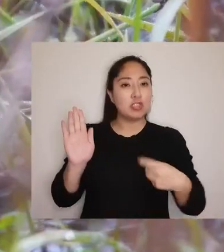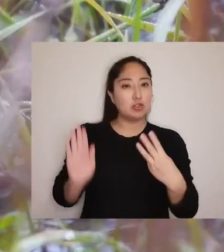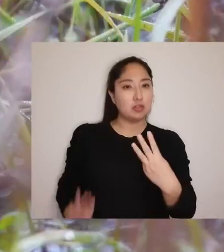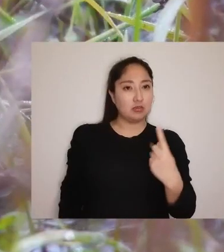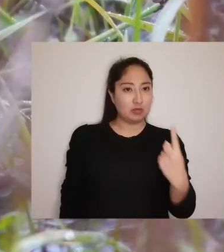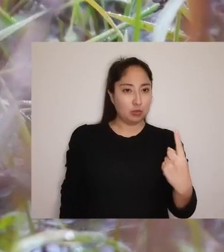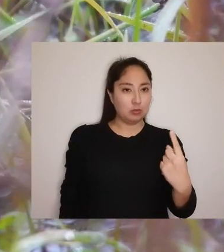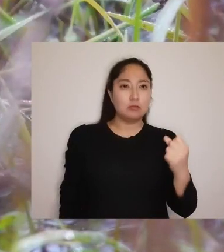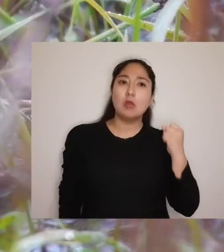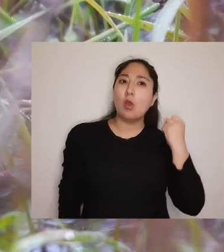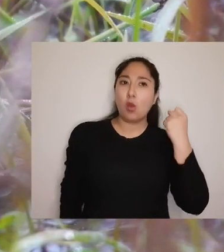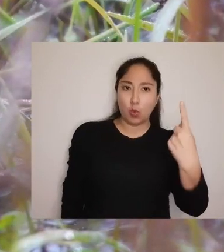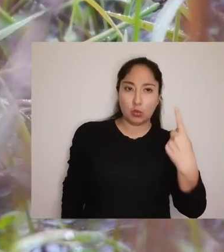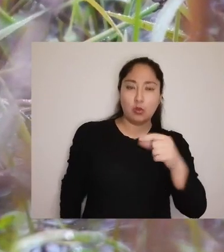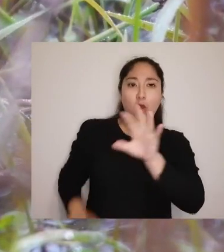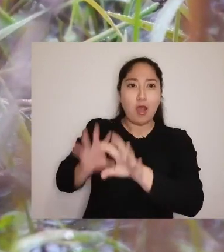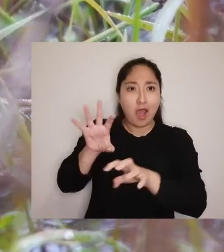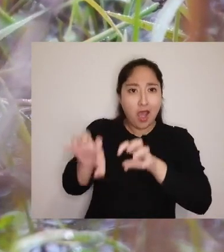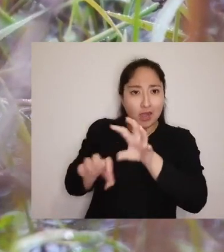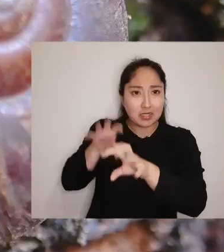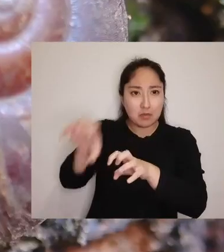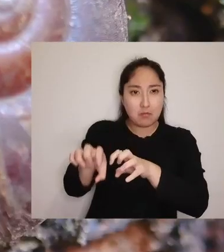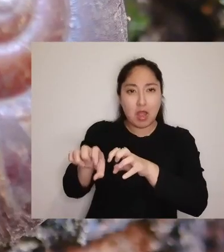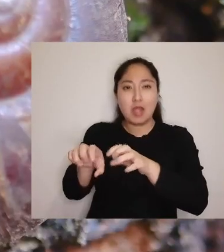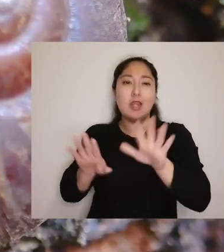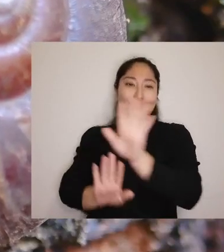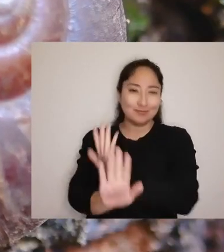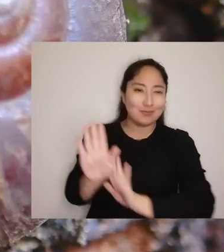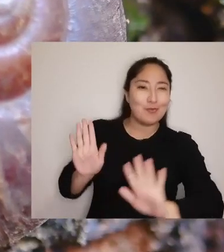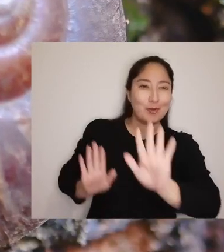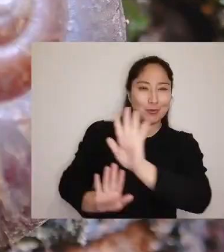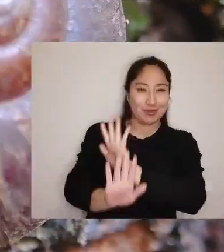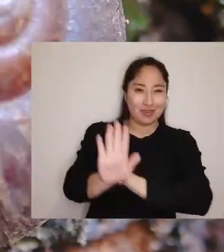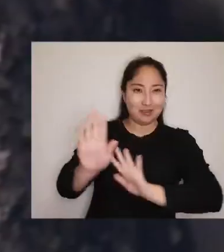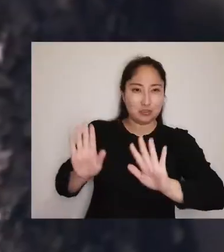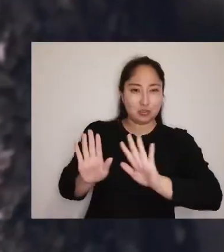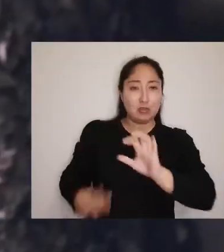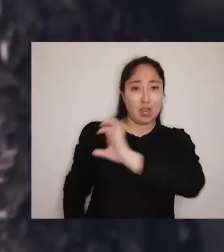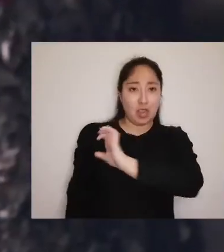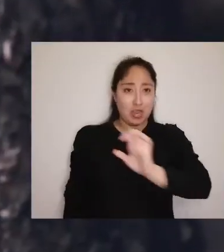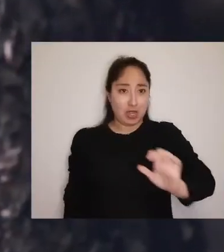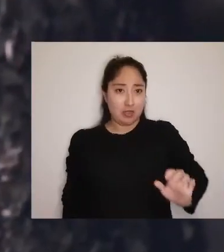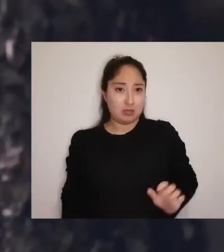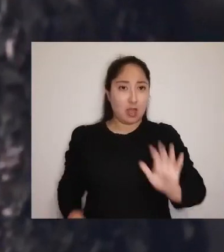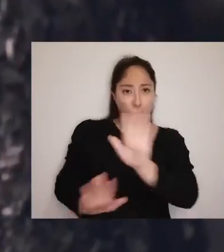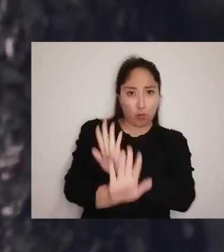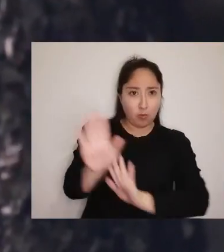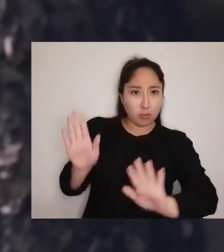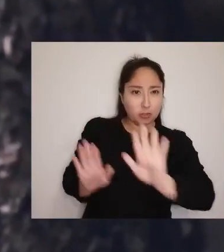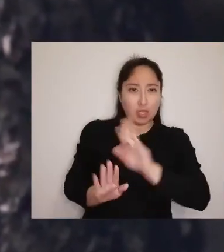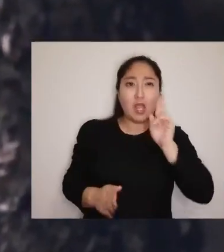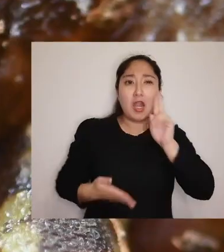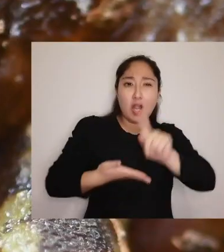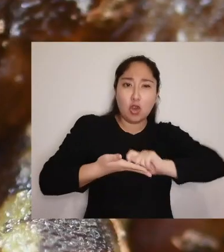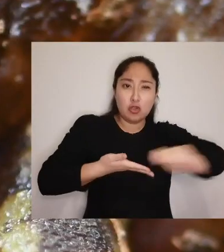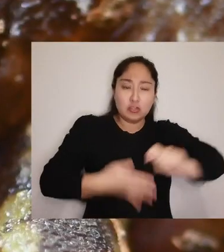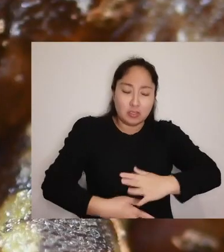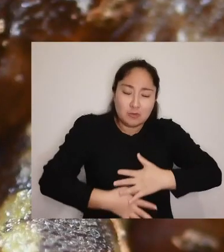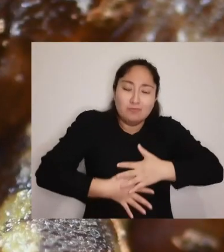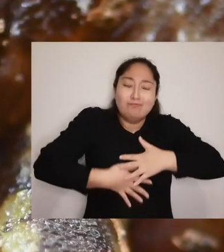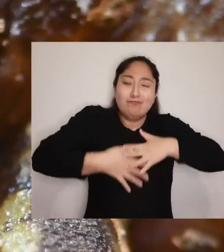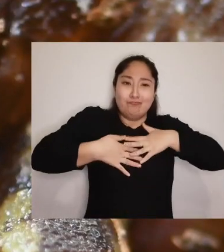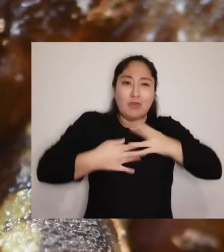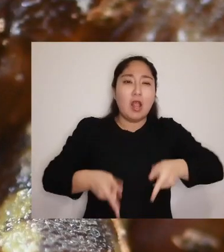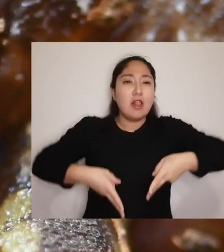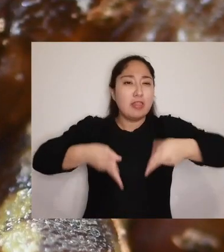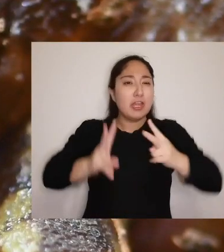Artículo 131 1. Los animales son sujetos de especial protección. El Estado los protegerá, reconociendo